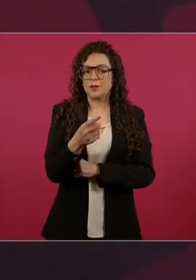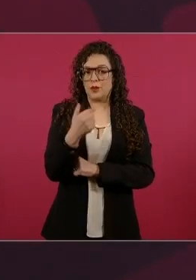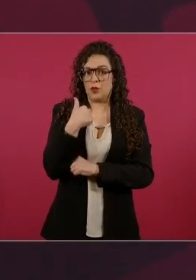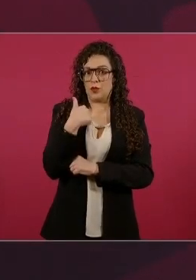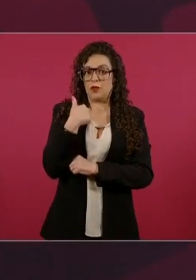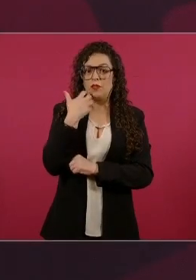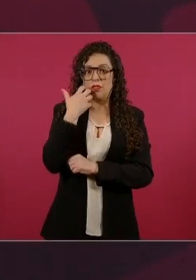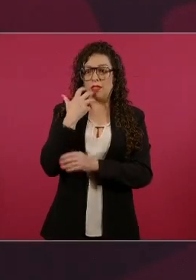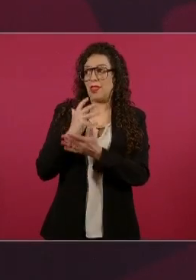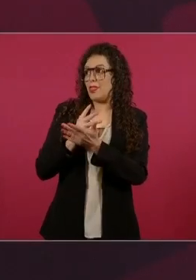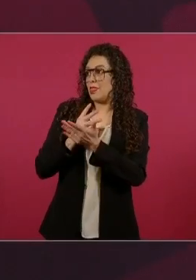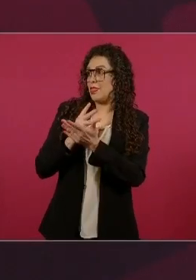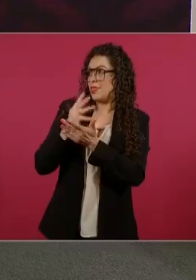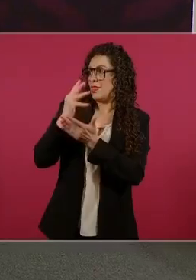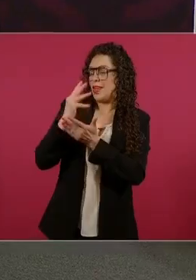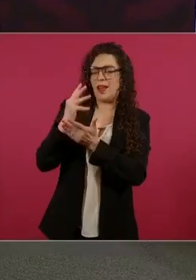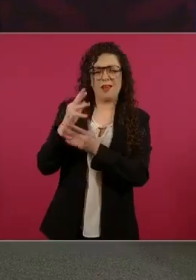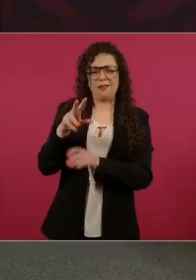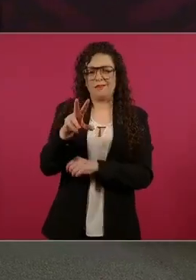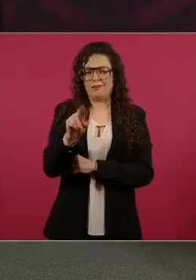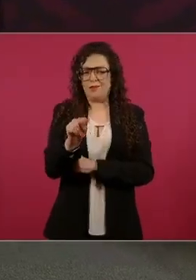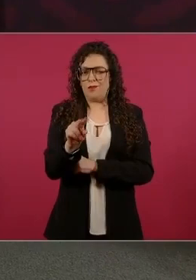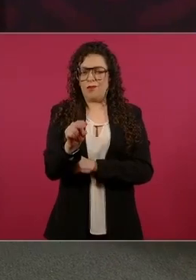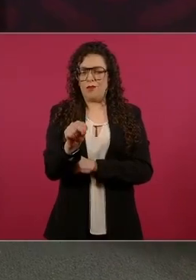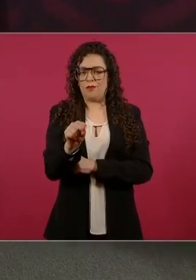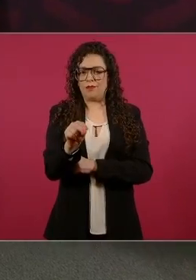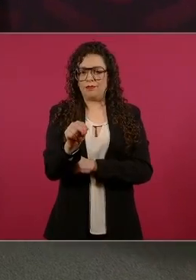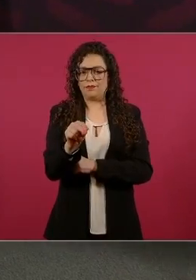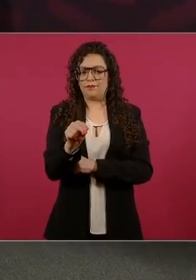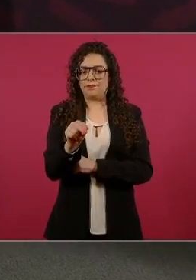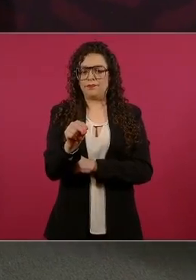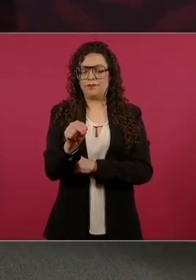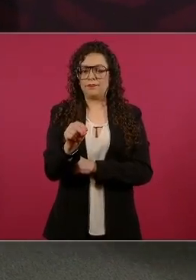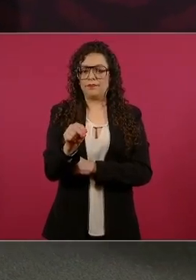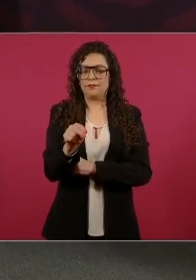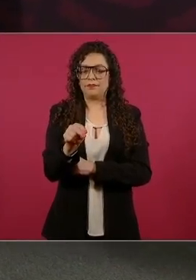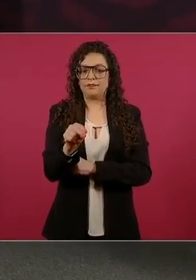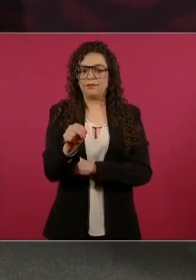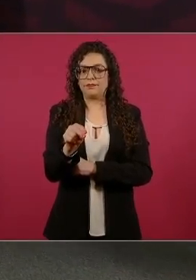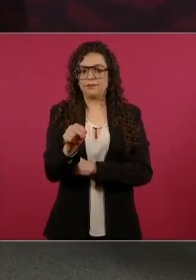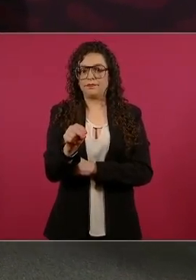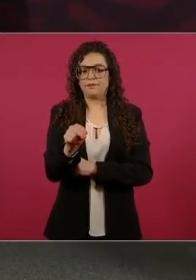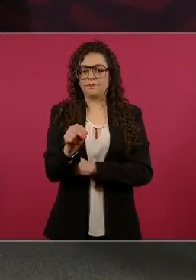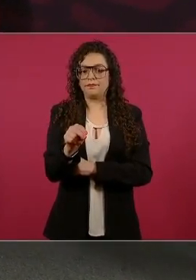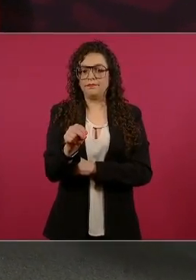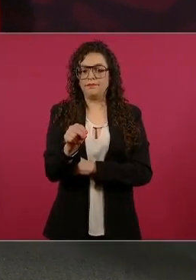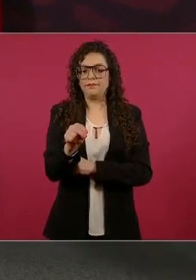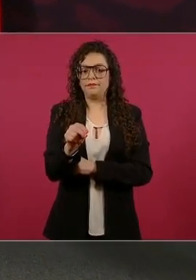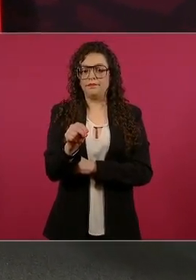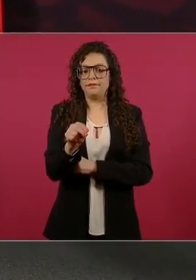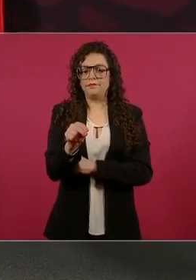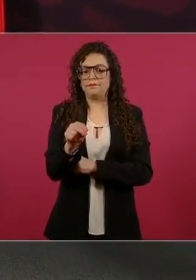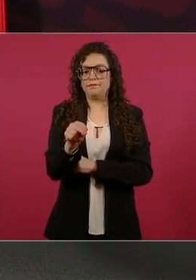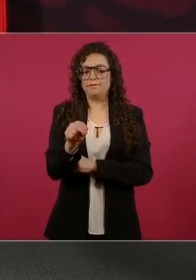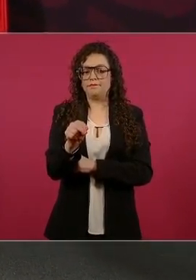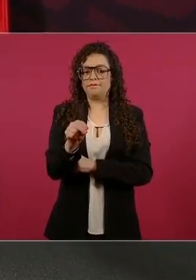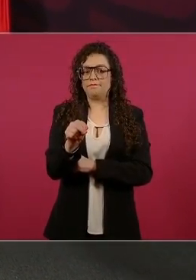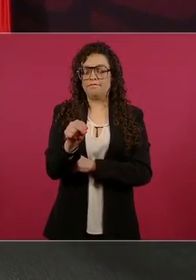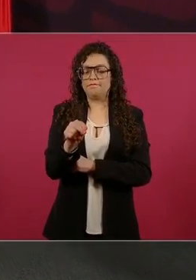estamos hablando de las cinco mejores